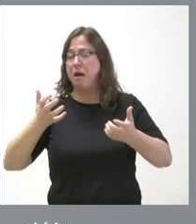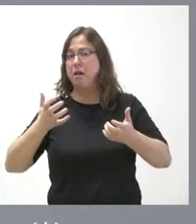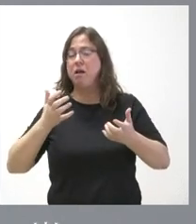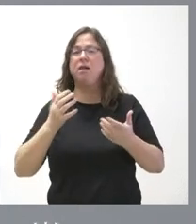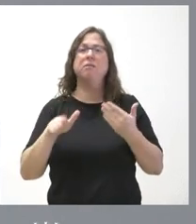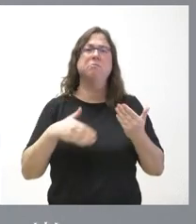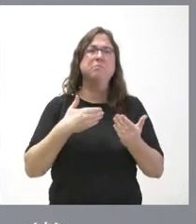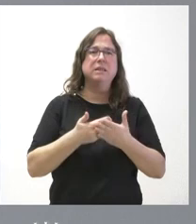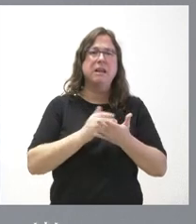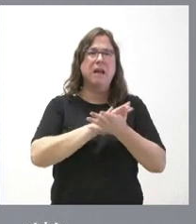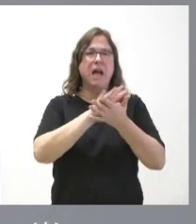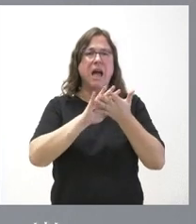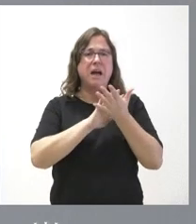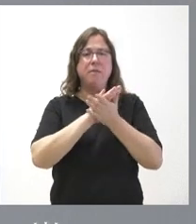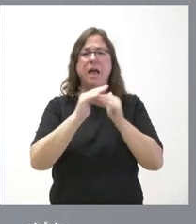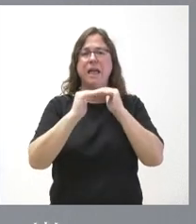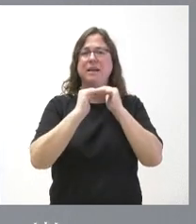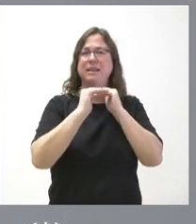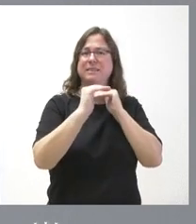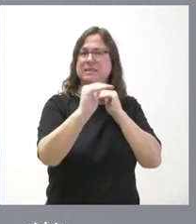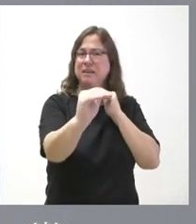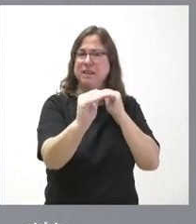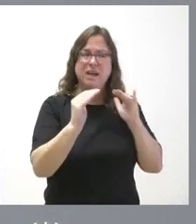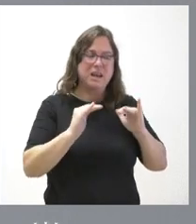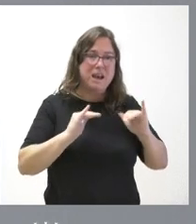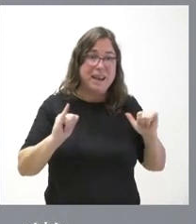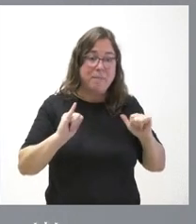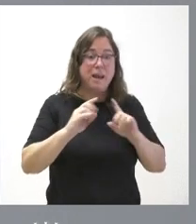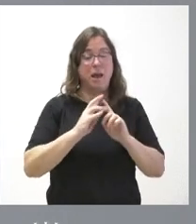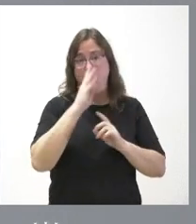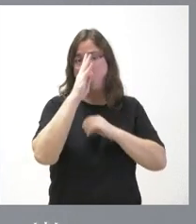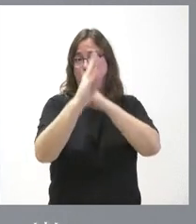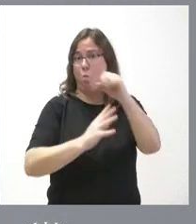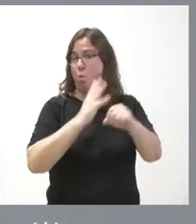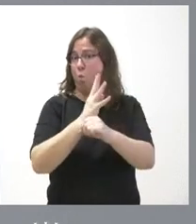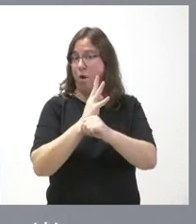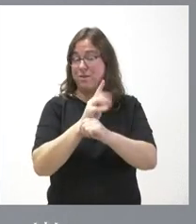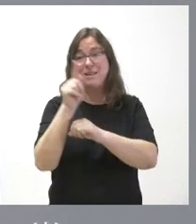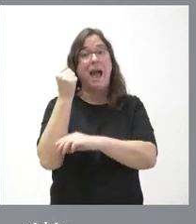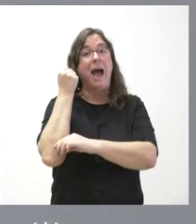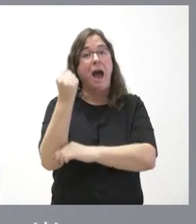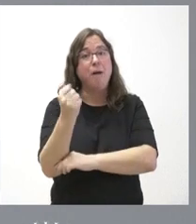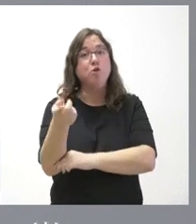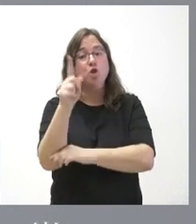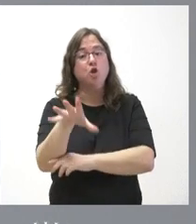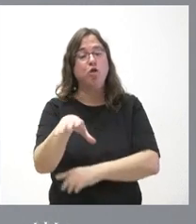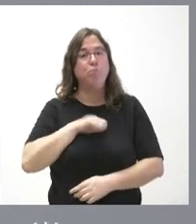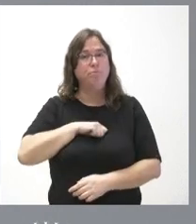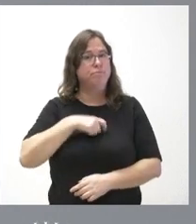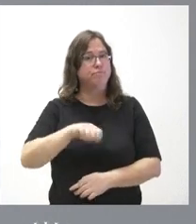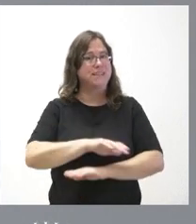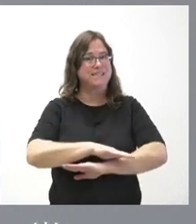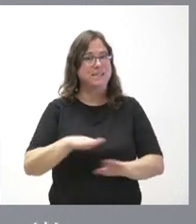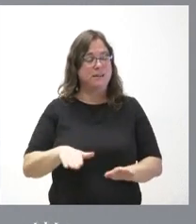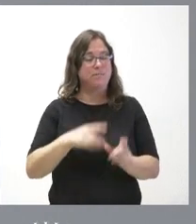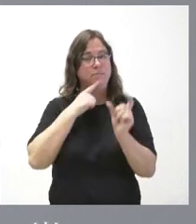se habla de estabilidad a lo largo de la legislatura, porque solo este apoyo es para la investidura, porque se cita